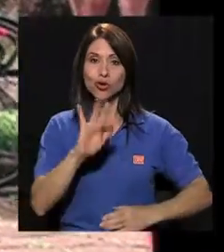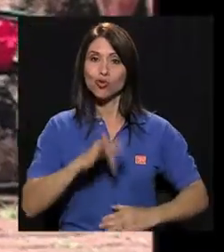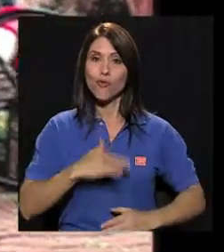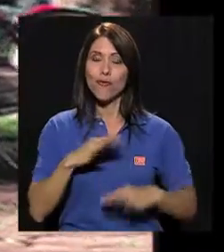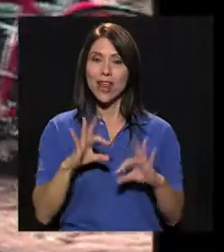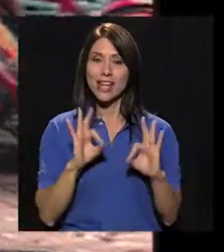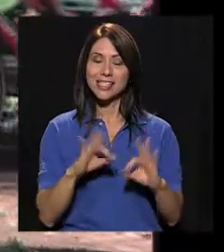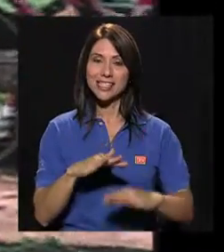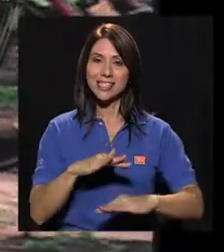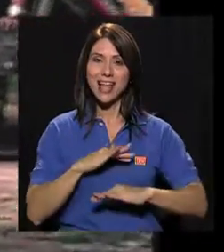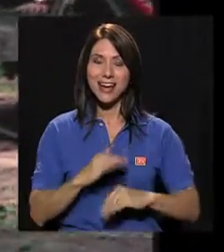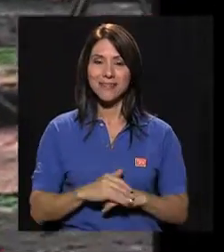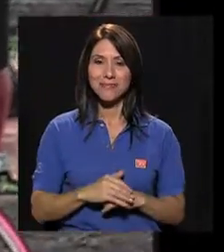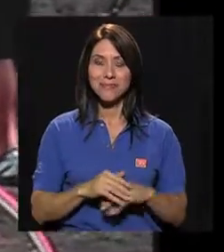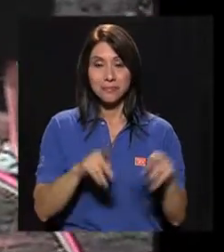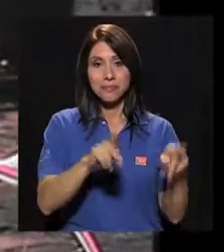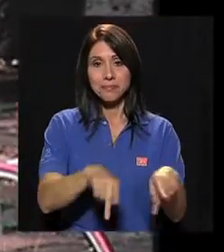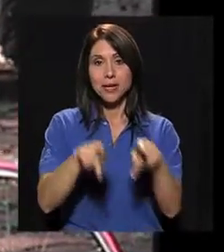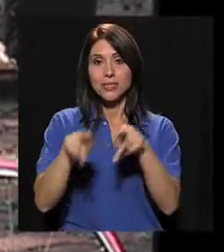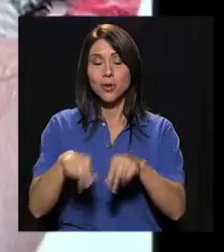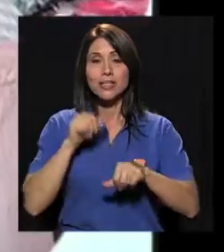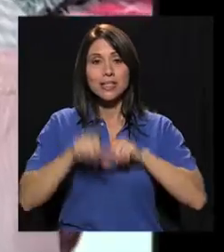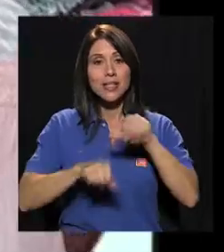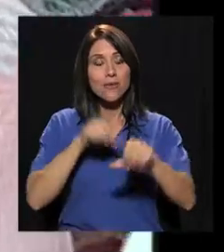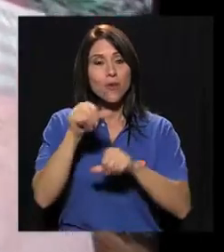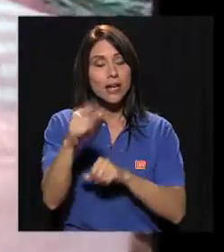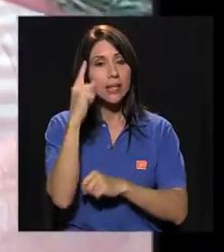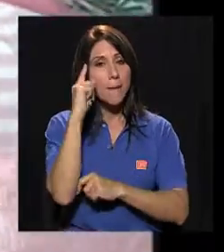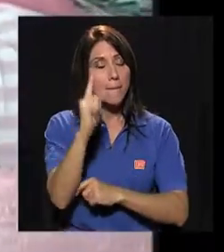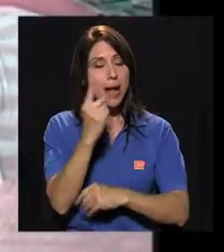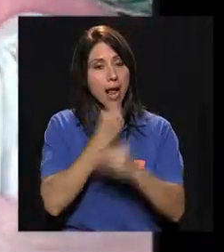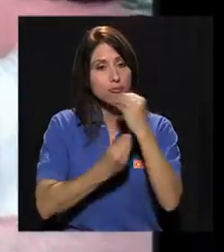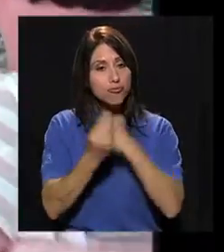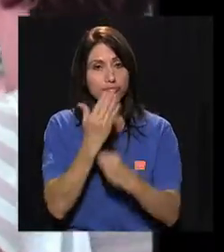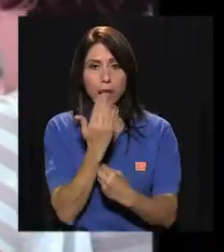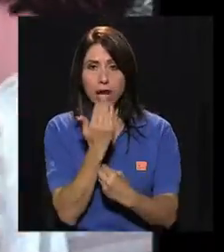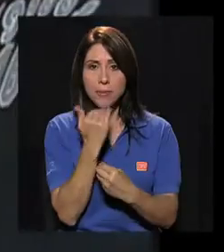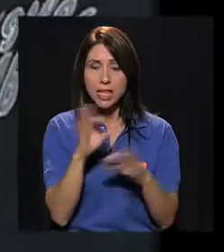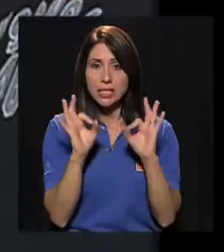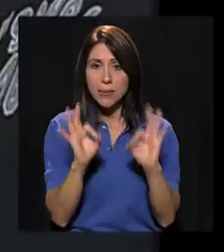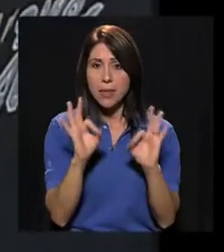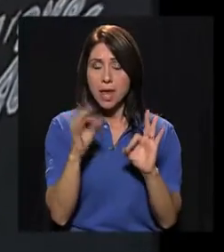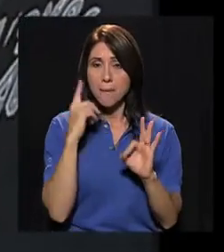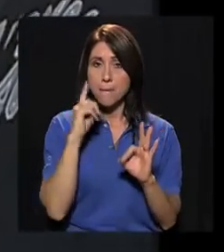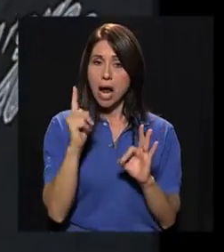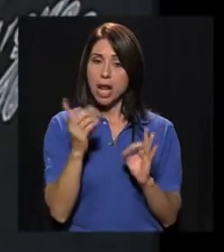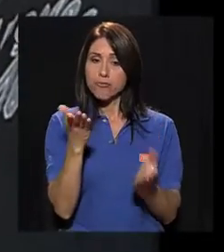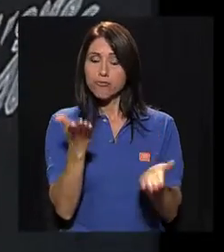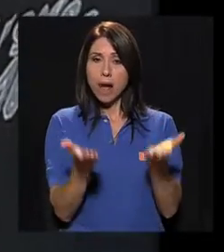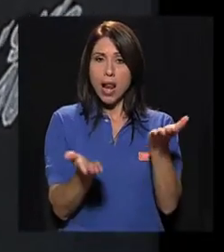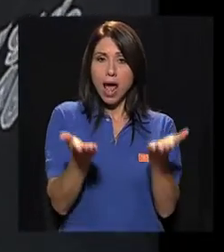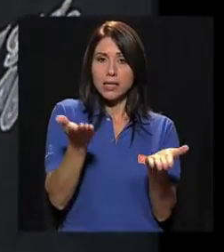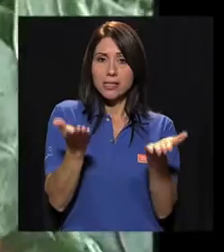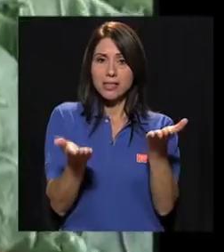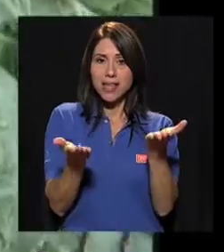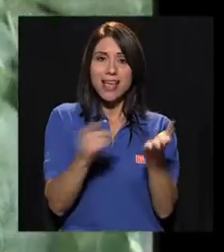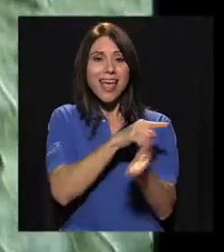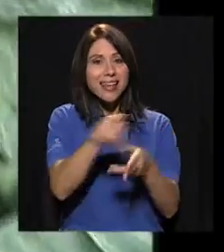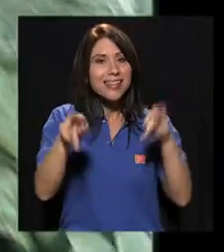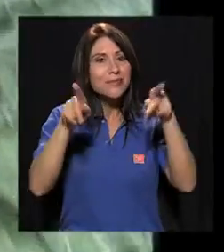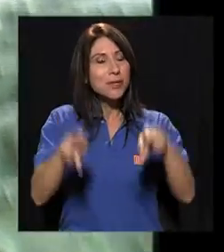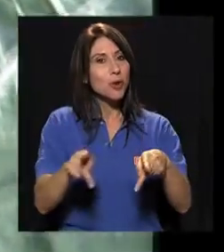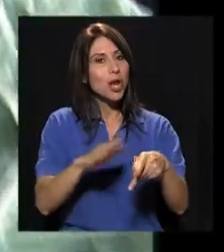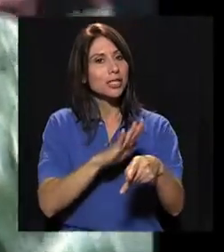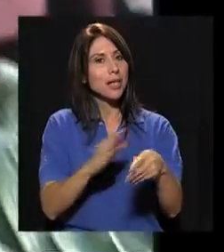cuidar de su cuerpo y su bienestar. Quienes se esfuerzan por alimentarse bien para mantener el balance.